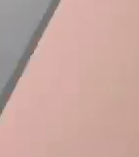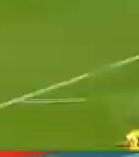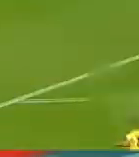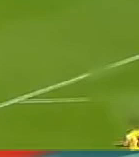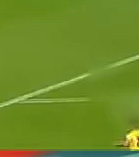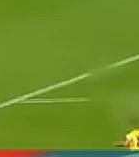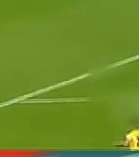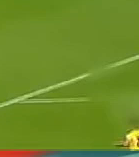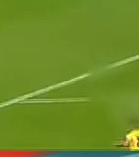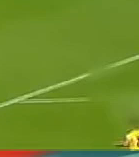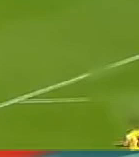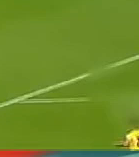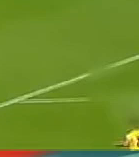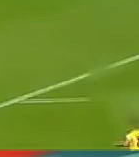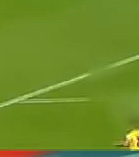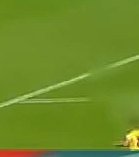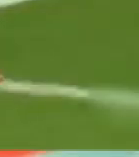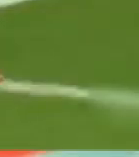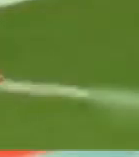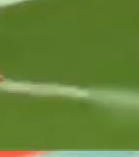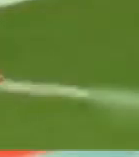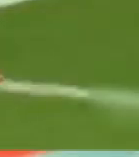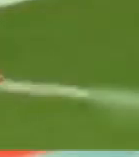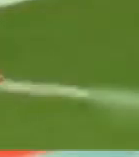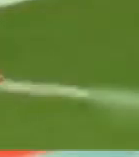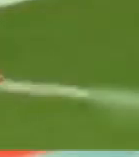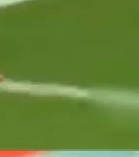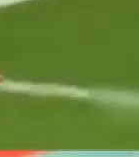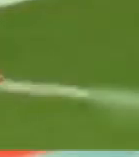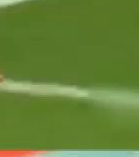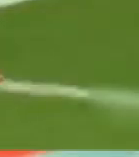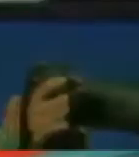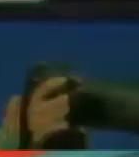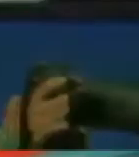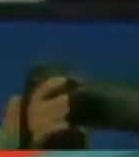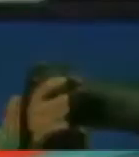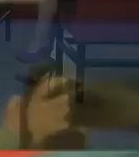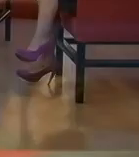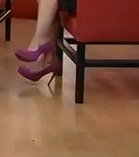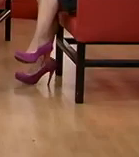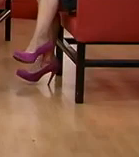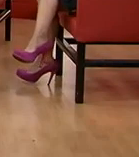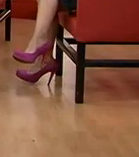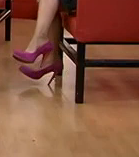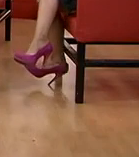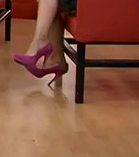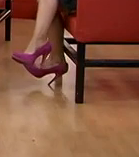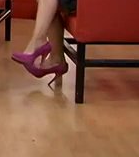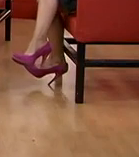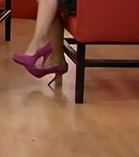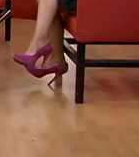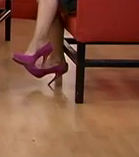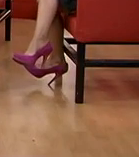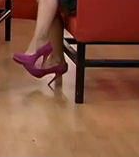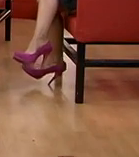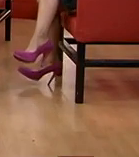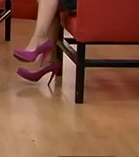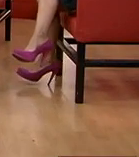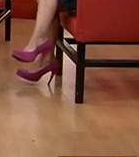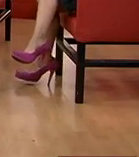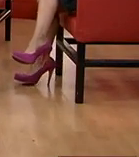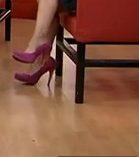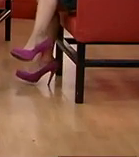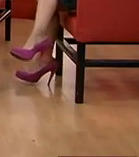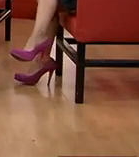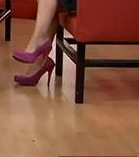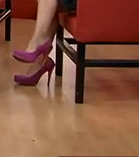y en los deportes Chicharito es líder de goleo en la Bundesliga Gracias por estar con nosotros esta mañana de lunes que pasen